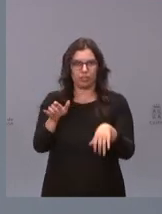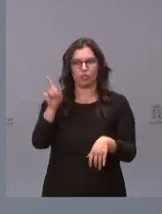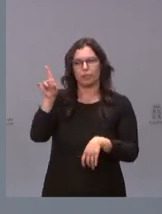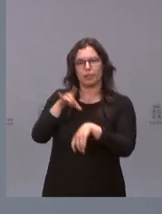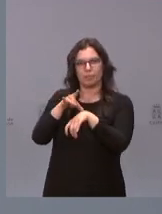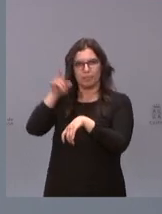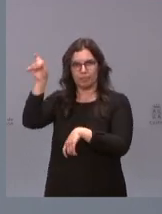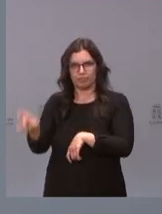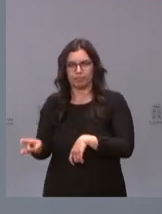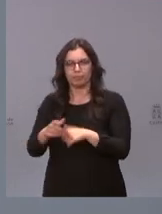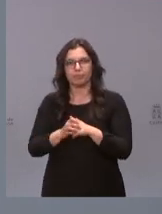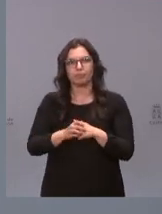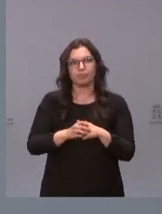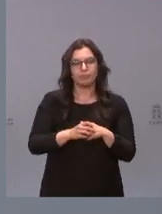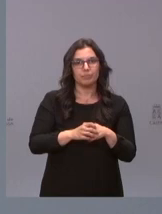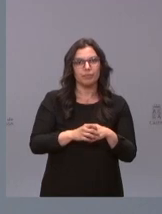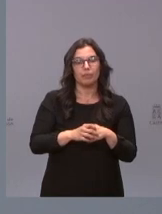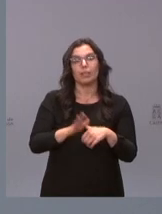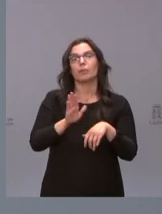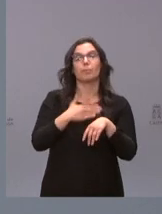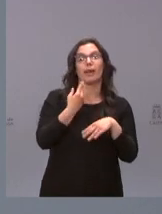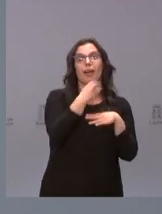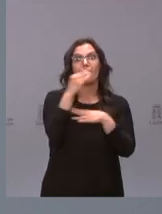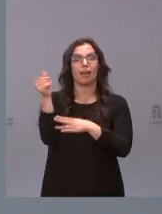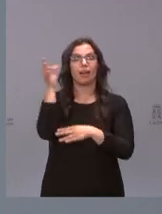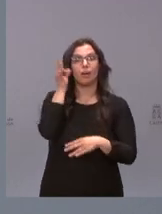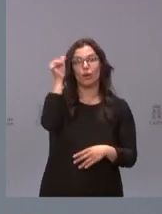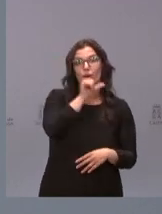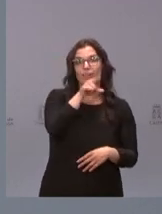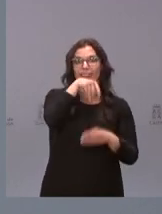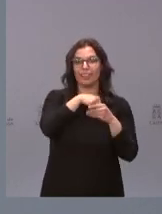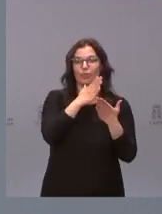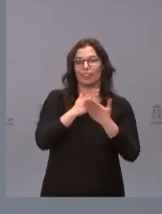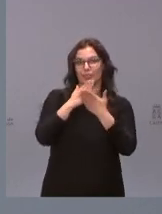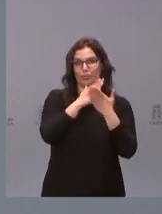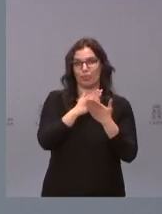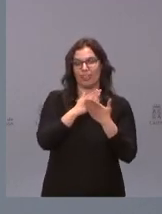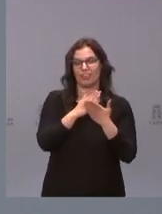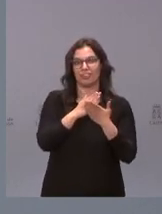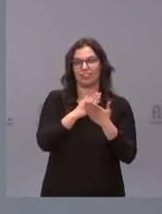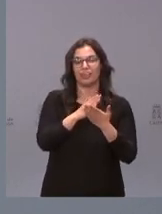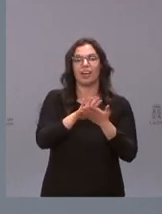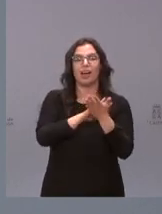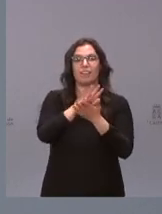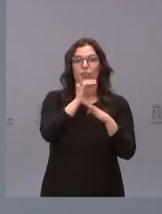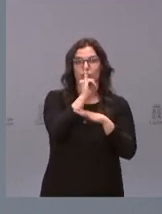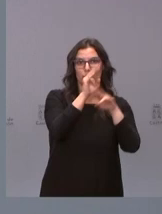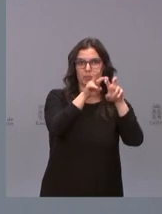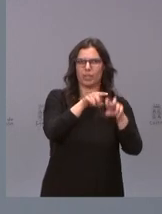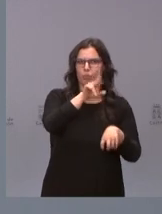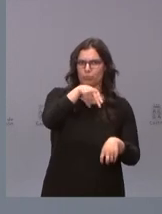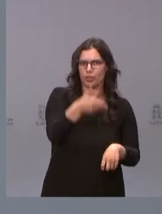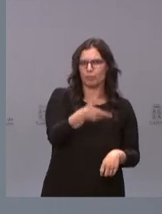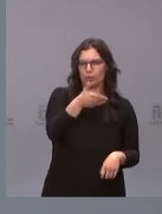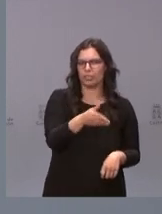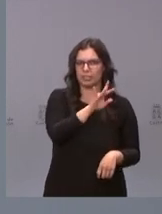barbacid y para los y las jóvenes que estudian en nuestras facultades se ha hablado de los institutos de investigación que son muy importantes